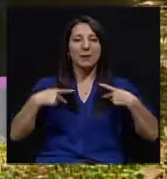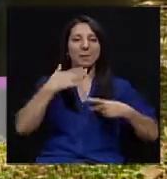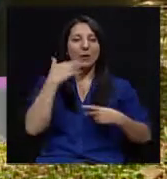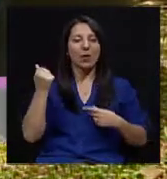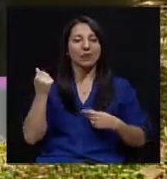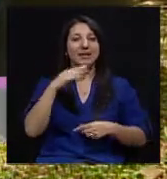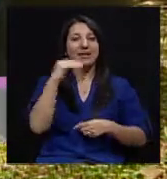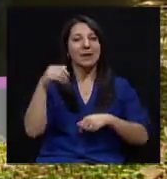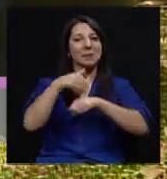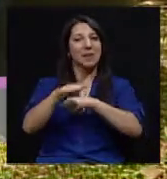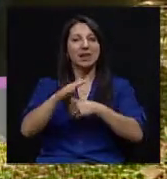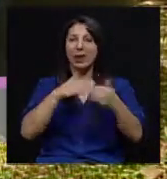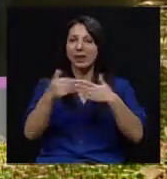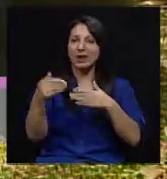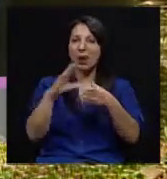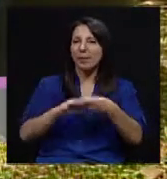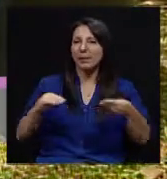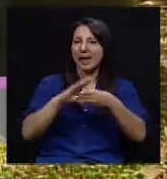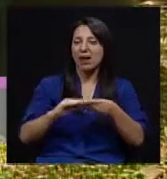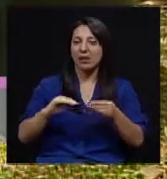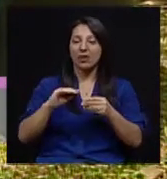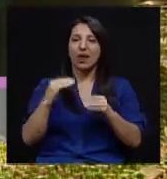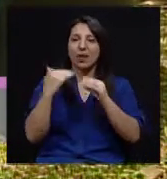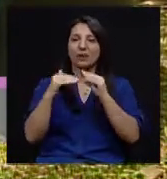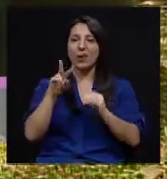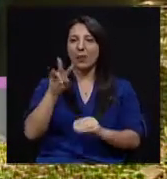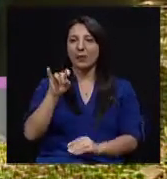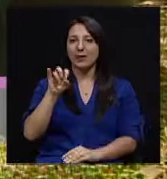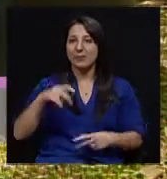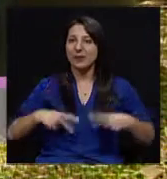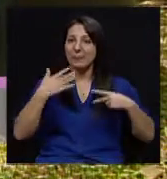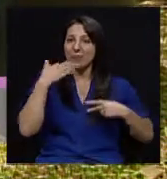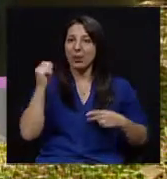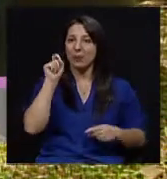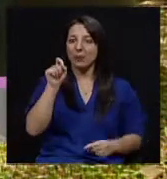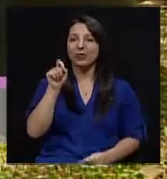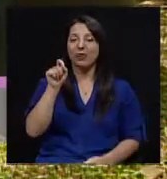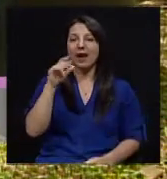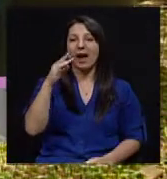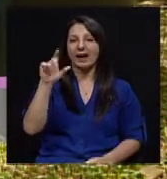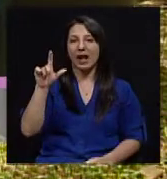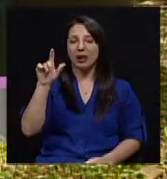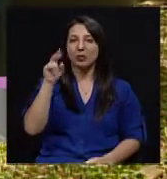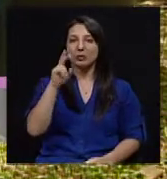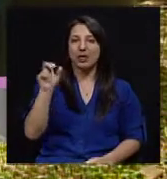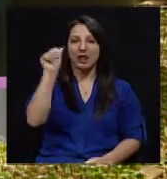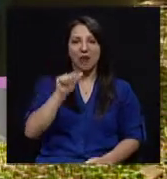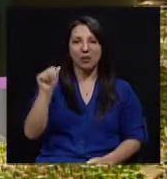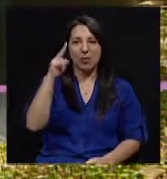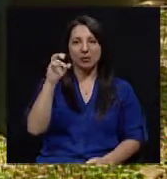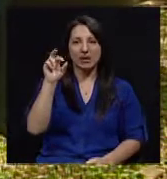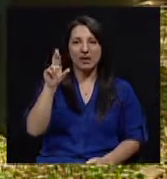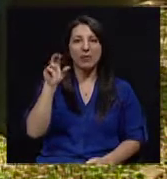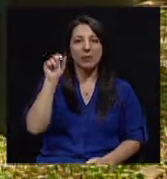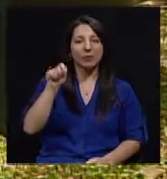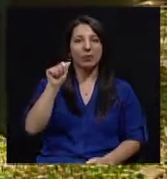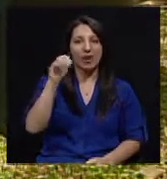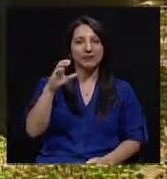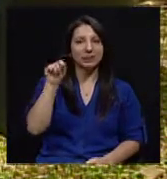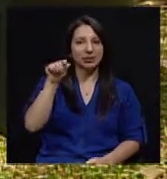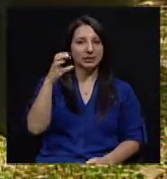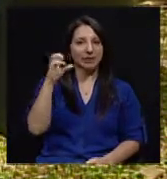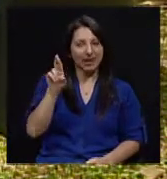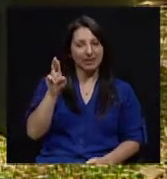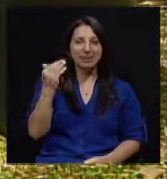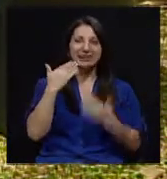mandarnos cualquier comentario al correo vivirmejor.canalucr.ac.cr. Muchas